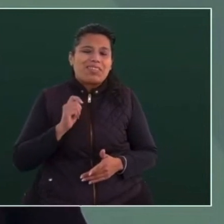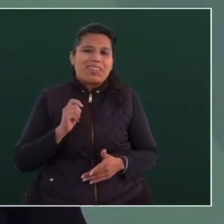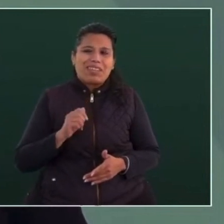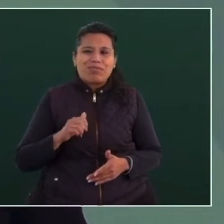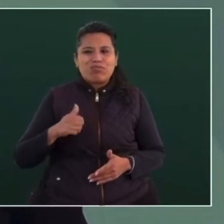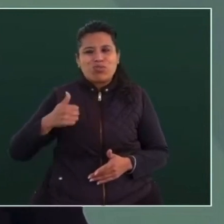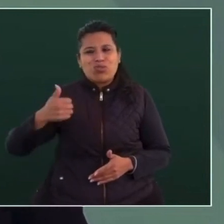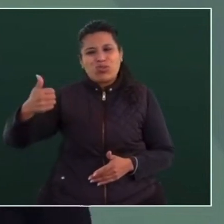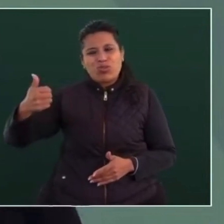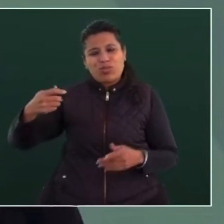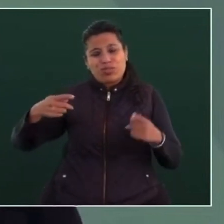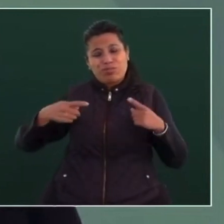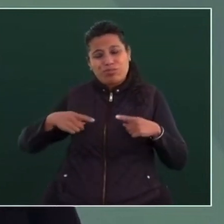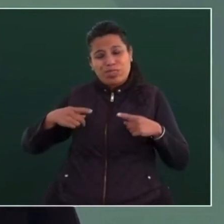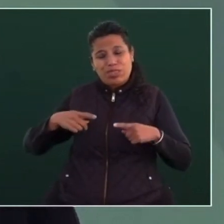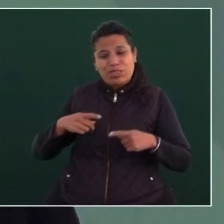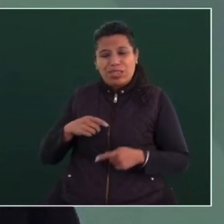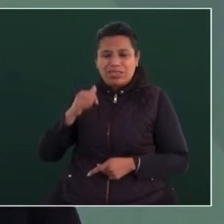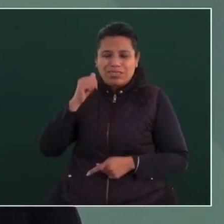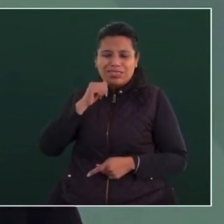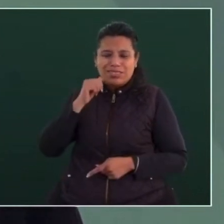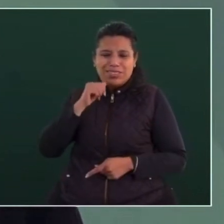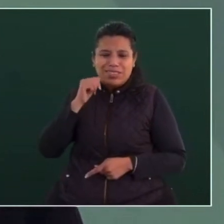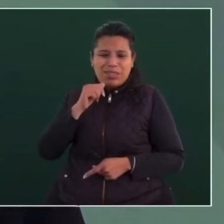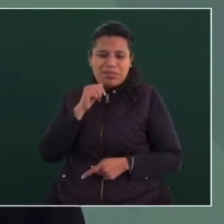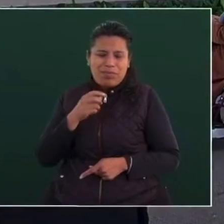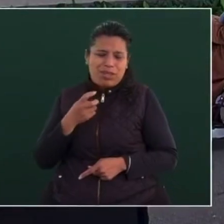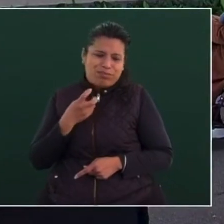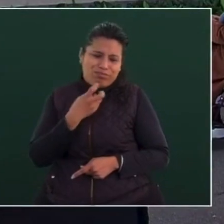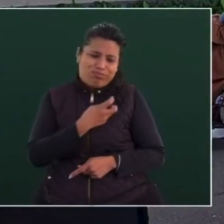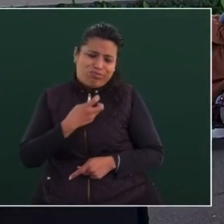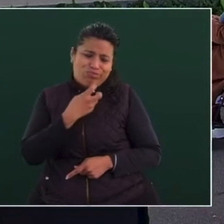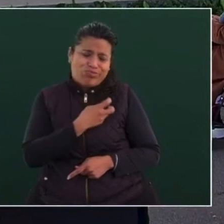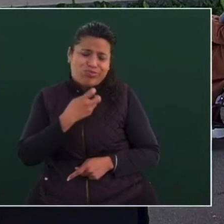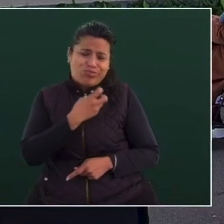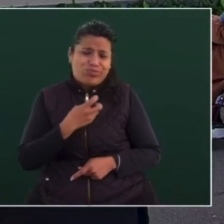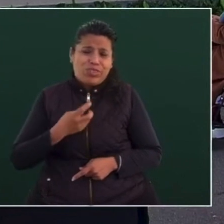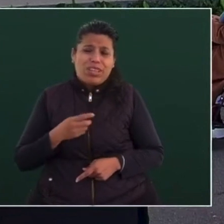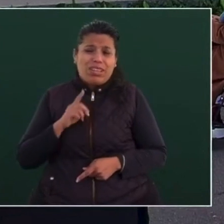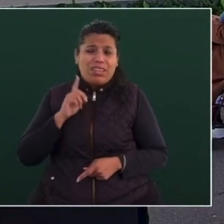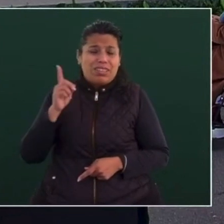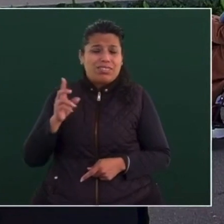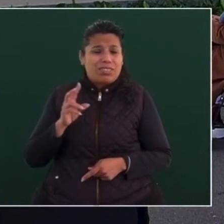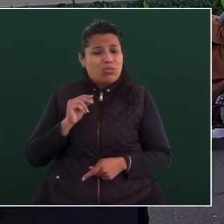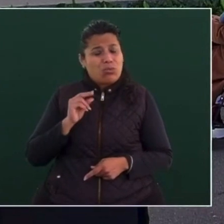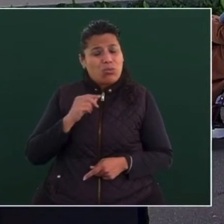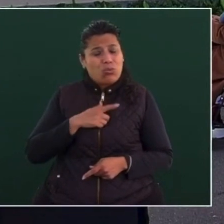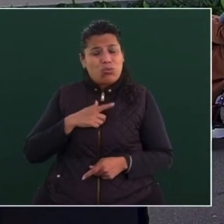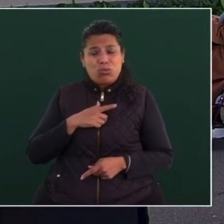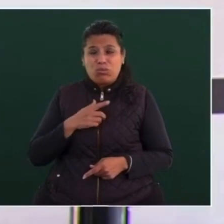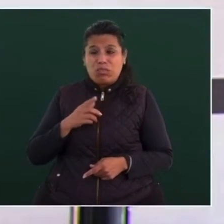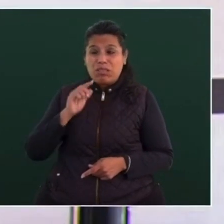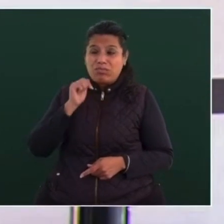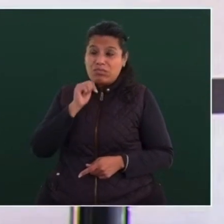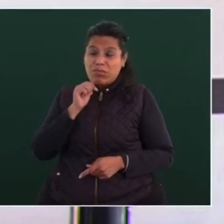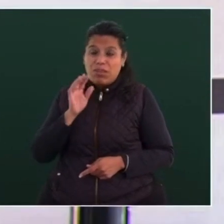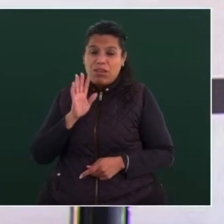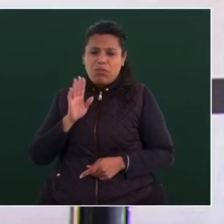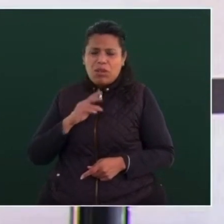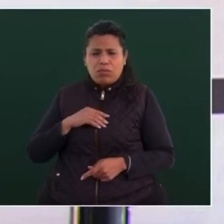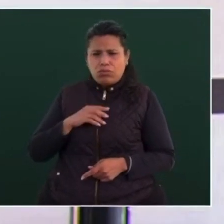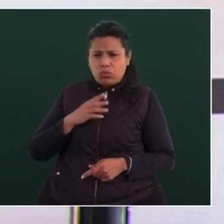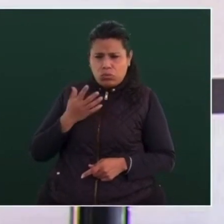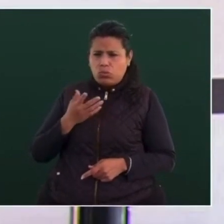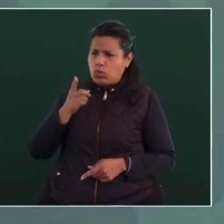no les va a gustar nada. ¿Cumple entonces con todos los requisitos? Sí,